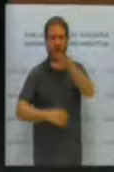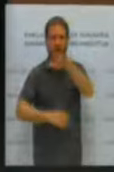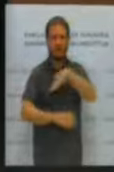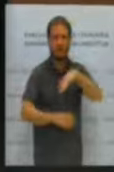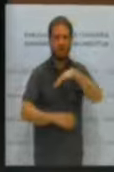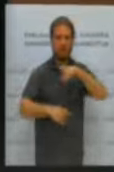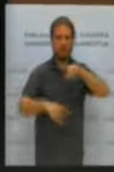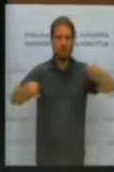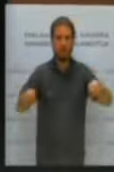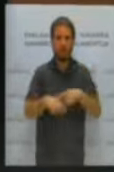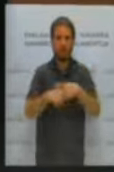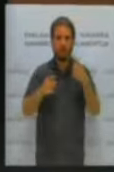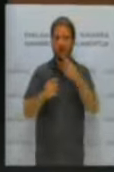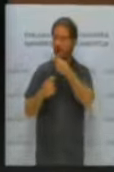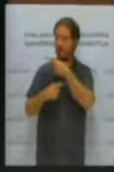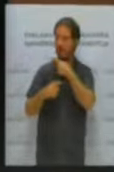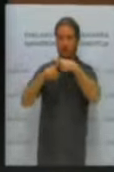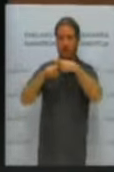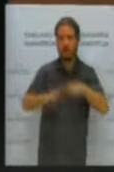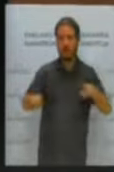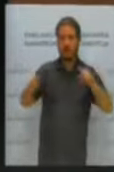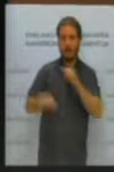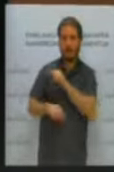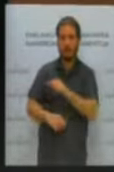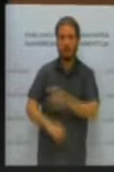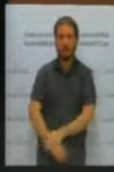nos diferencia de algunos de ustedes.